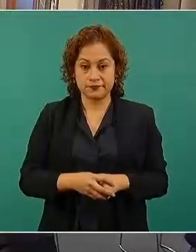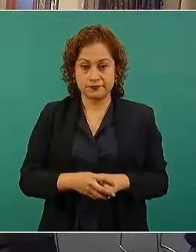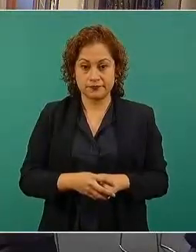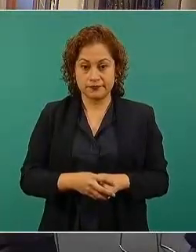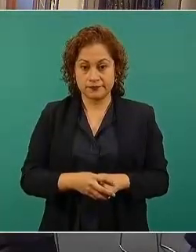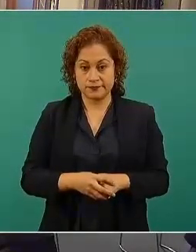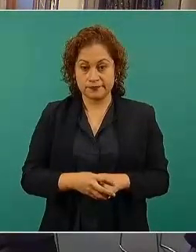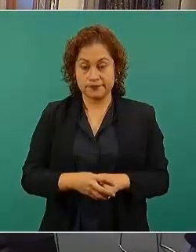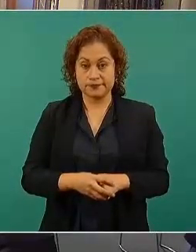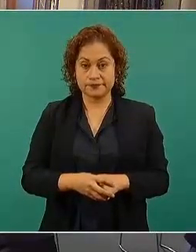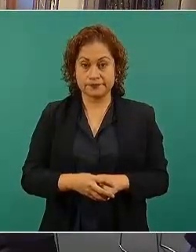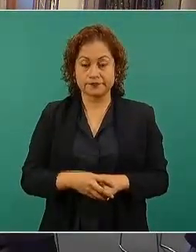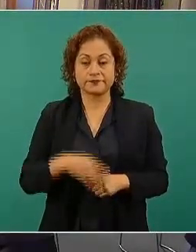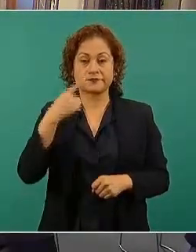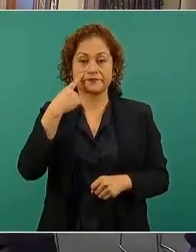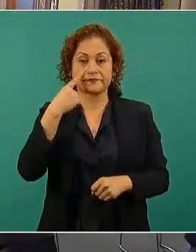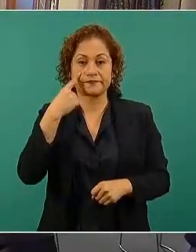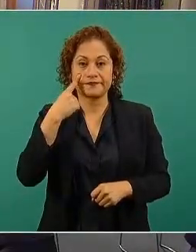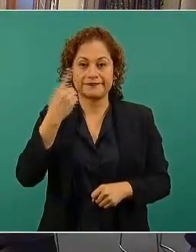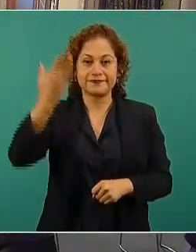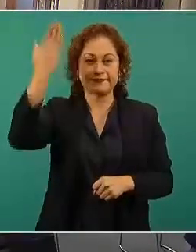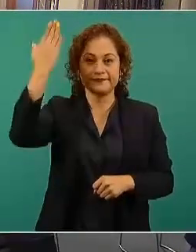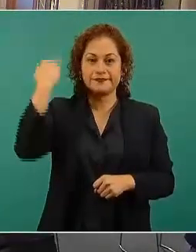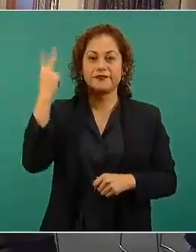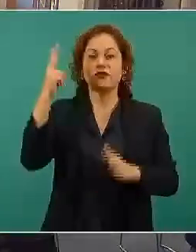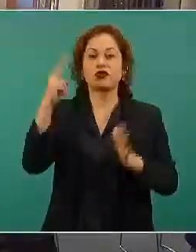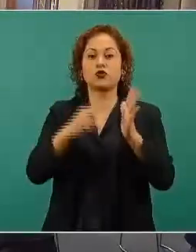fue después de la elección sí